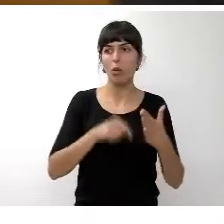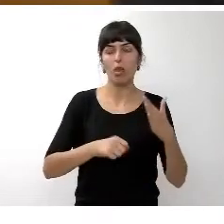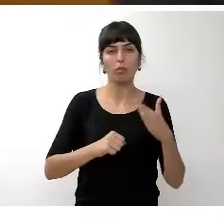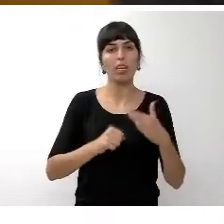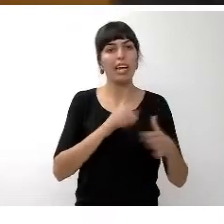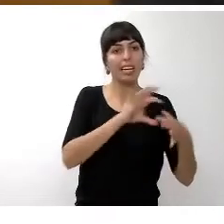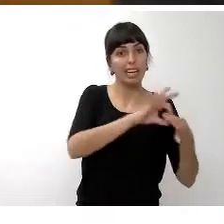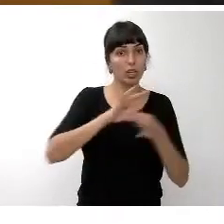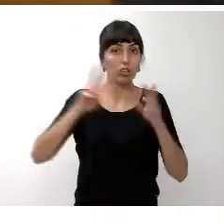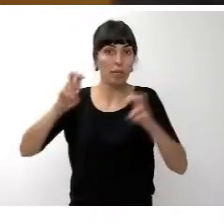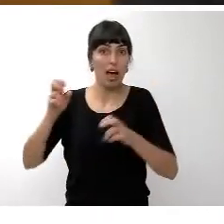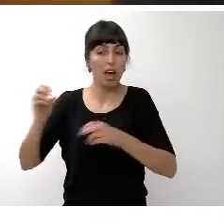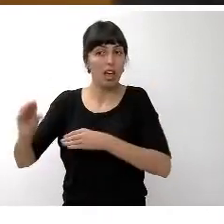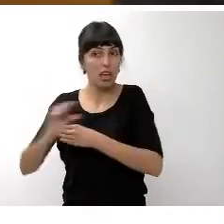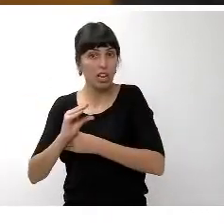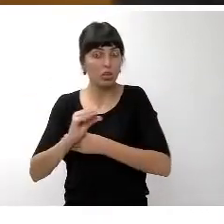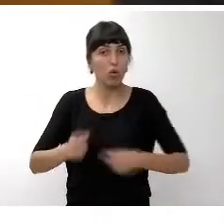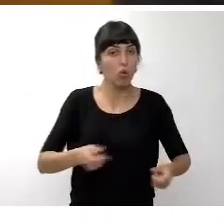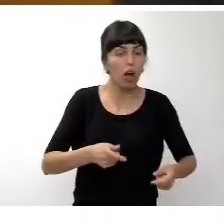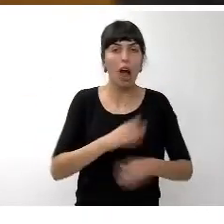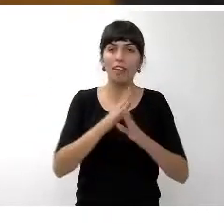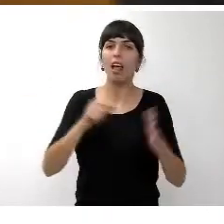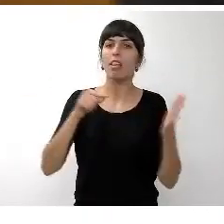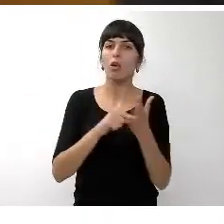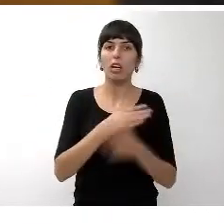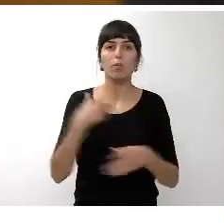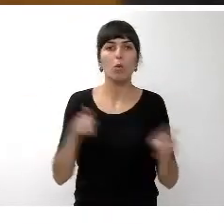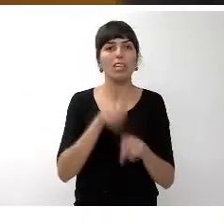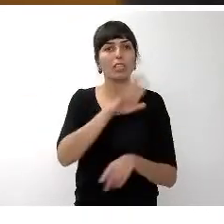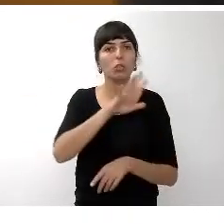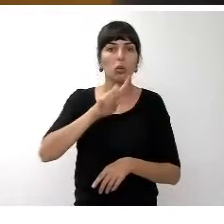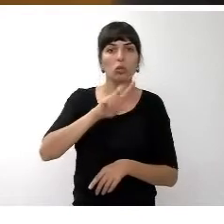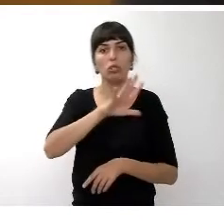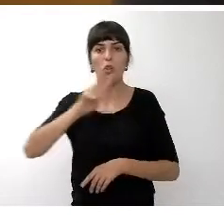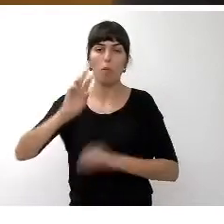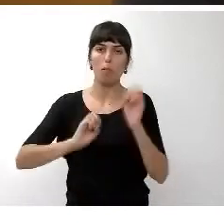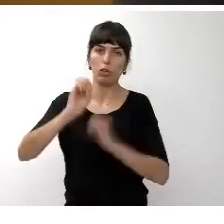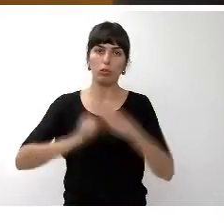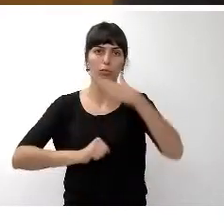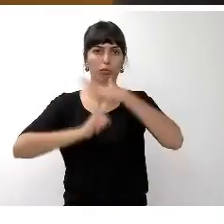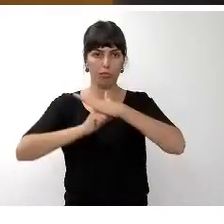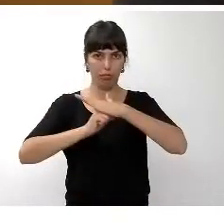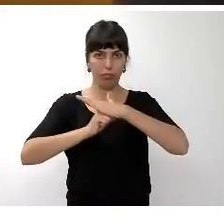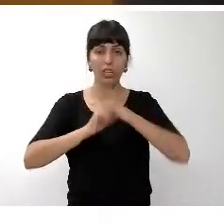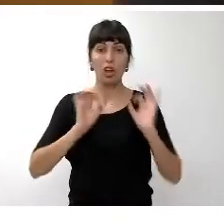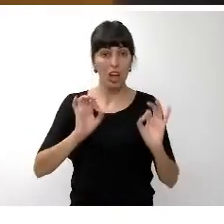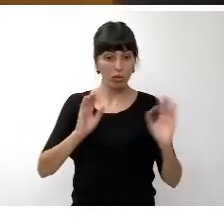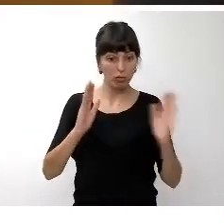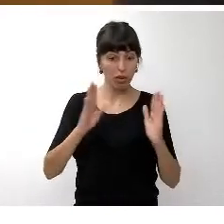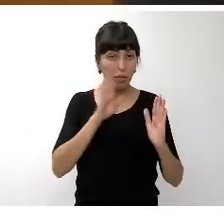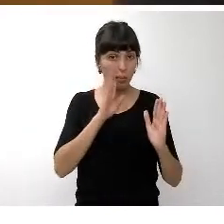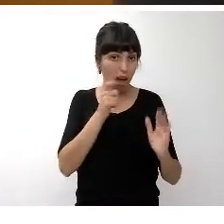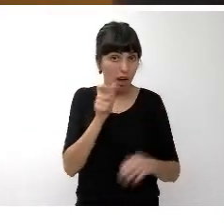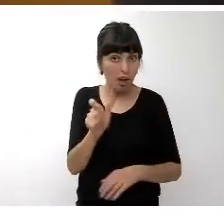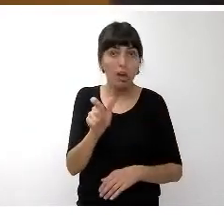ingresos y ese es el ratio que presenta el presupuesto del 2016 en la